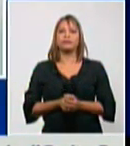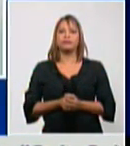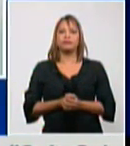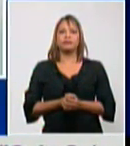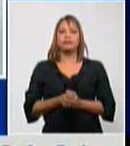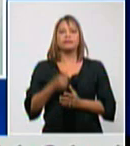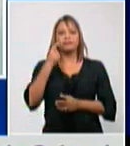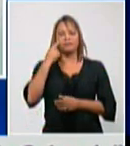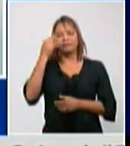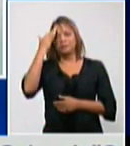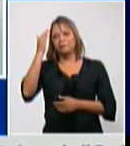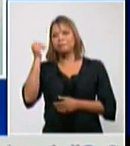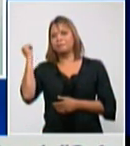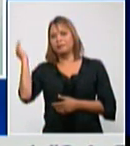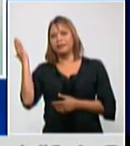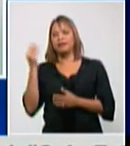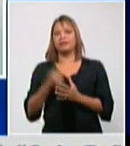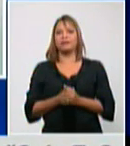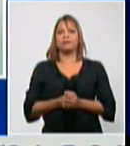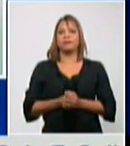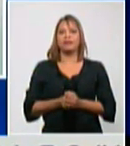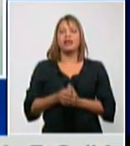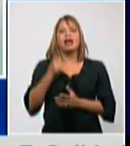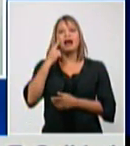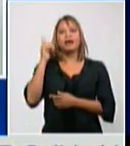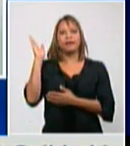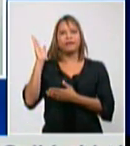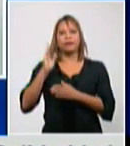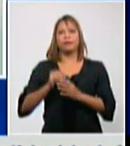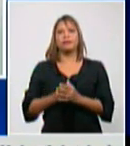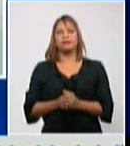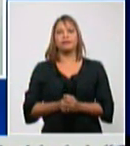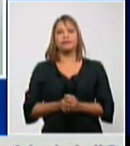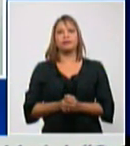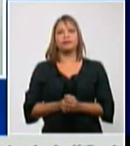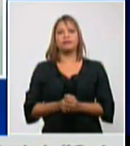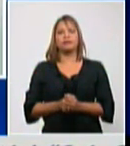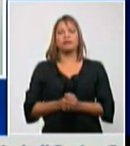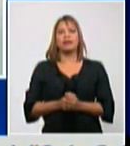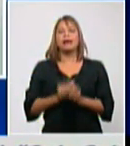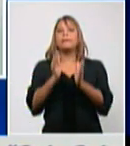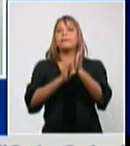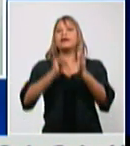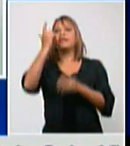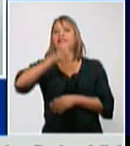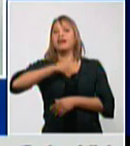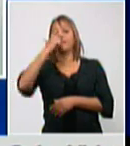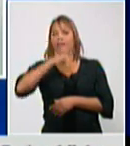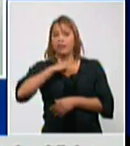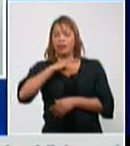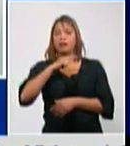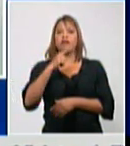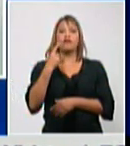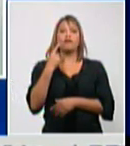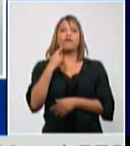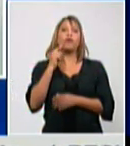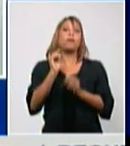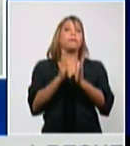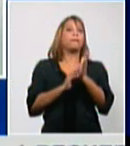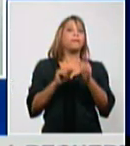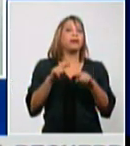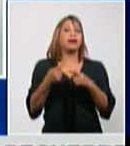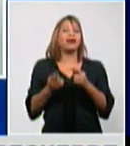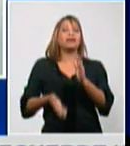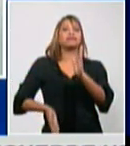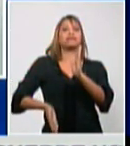Lilian muchas gracias ahí ustedes ven fíjense abril fue un año fue un mes elevado